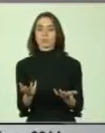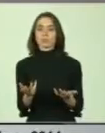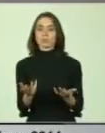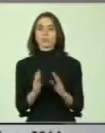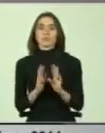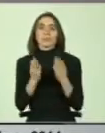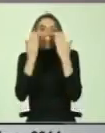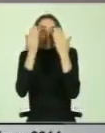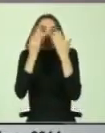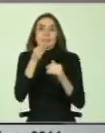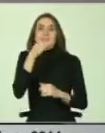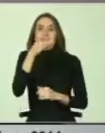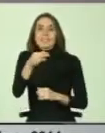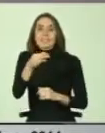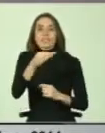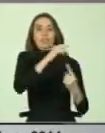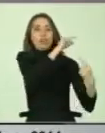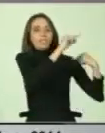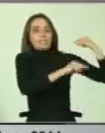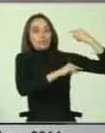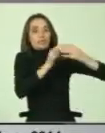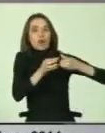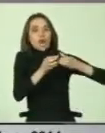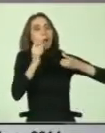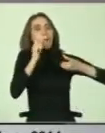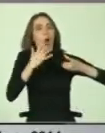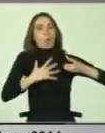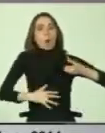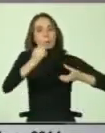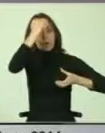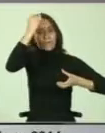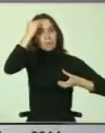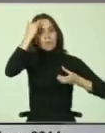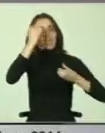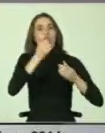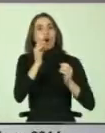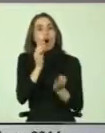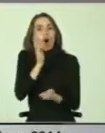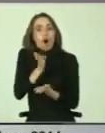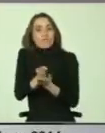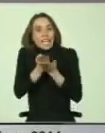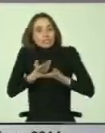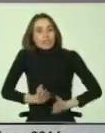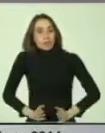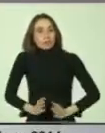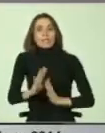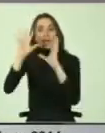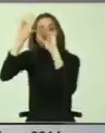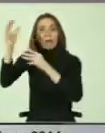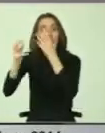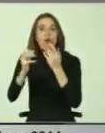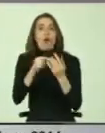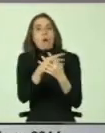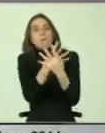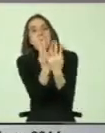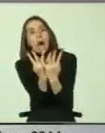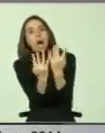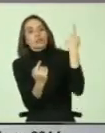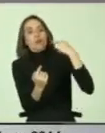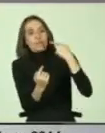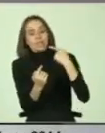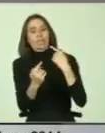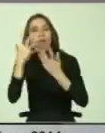despedirme, digamos, diciendo que históricamente el cuerpo bombero de Valparaíso ha asumido desafíos que van mucho más ya a su obligación fundacional que es apagar incendios. De los incendios